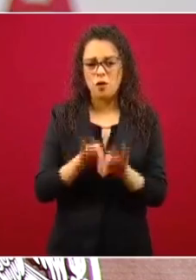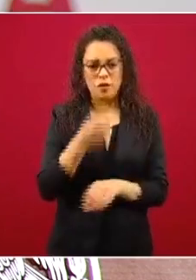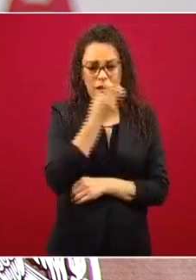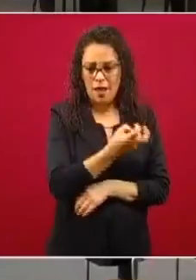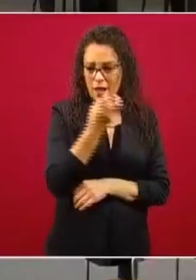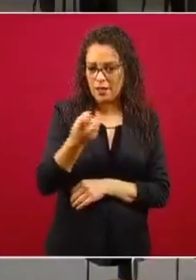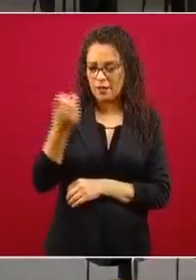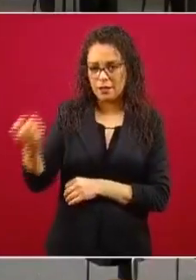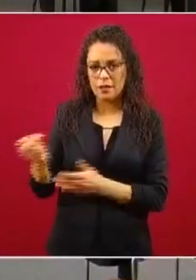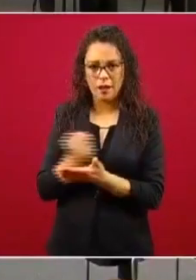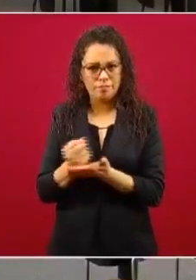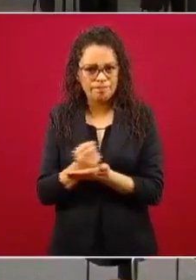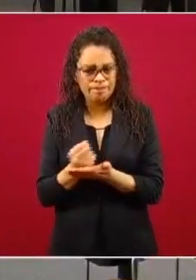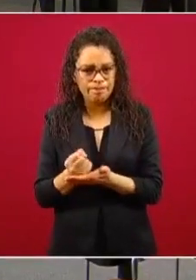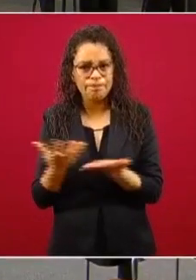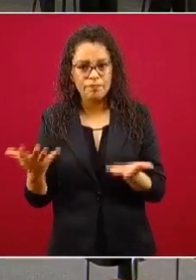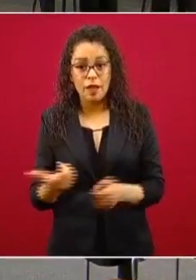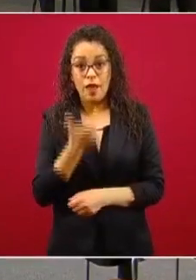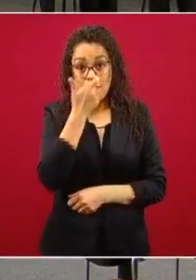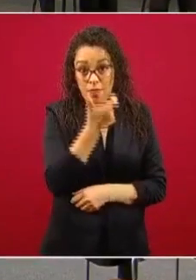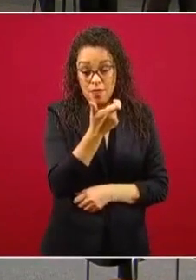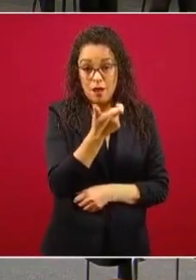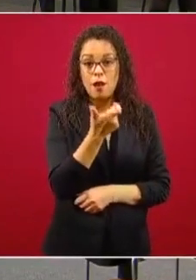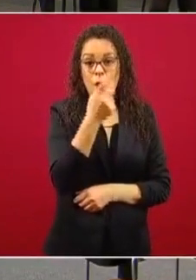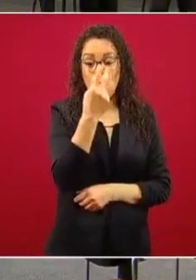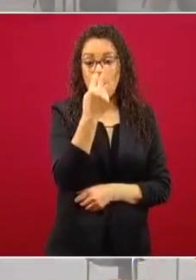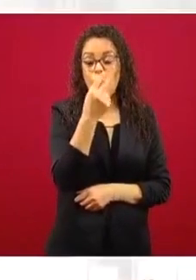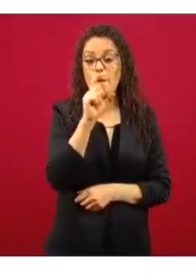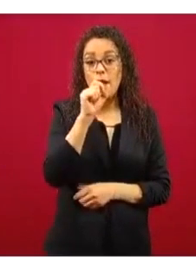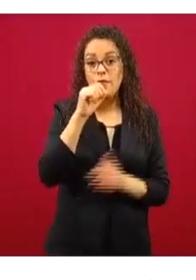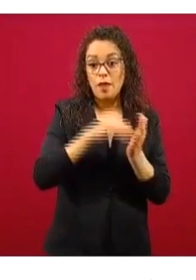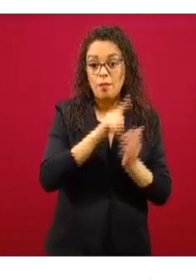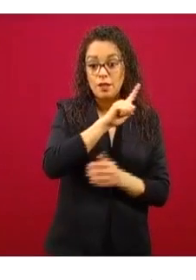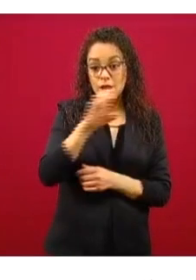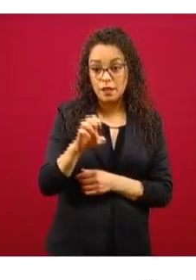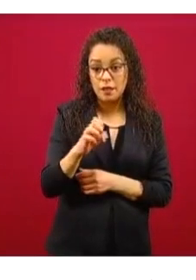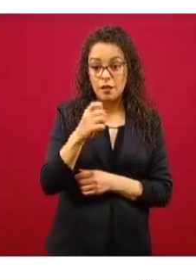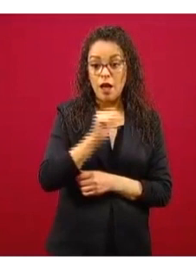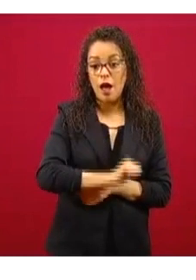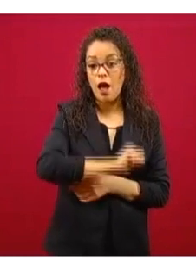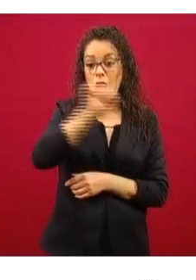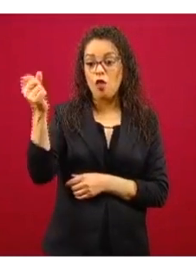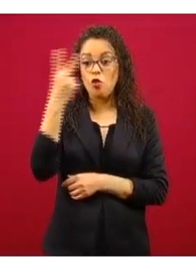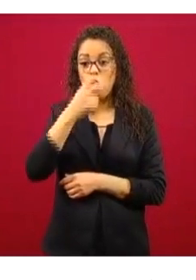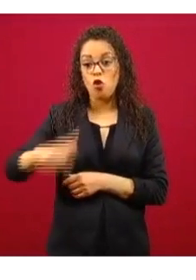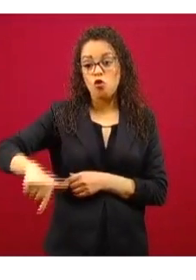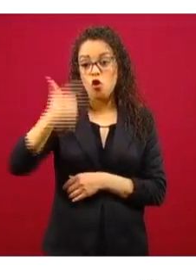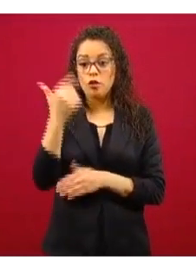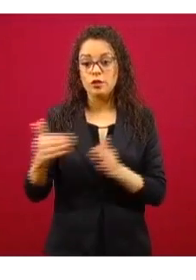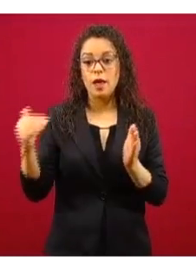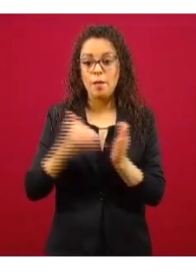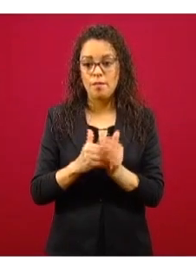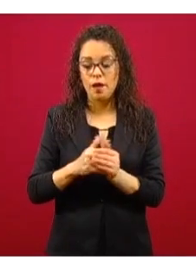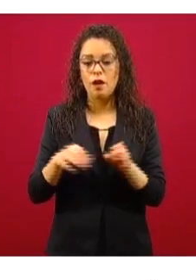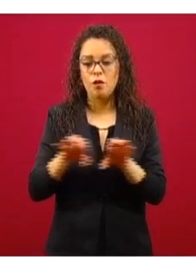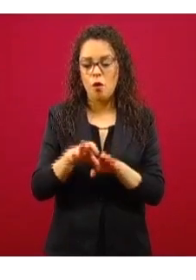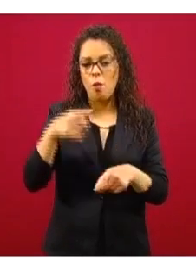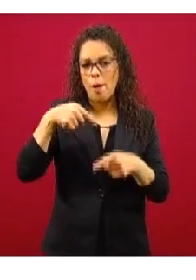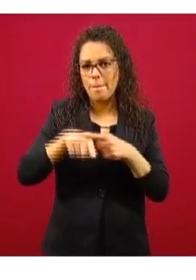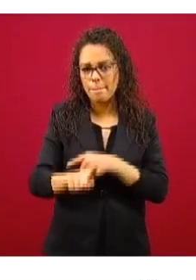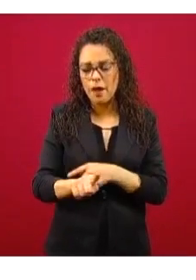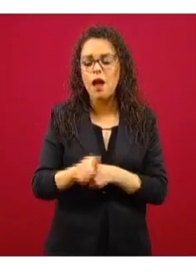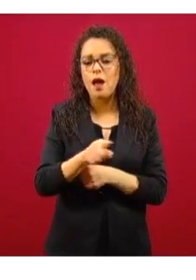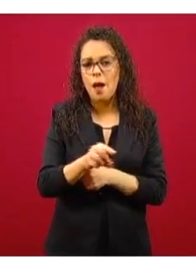créditos es que los montos van desde los 20 mil 700 pesos hasta los 212 mil pesos. A partir de mayo se hizo